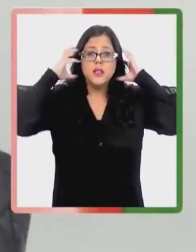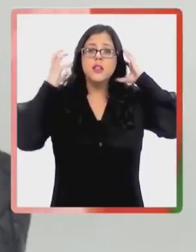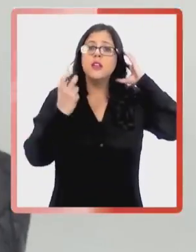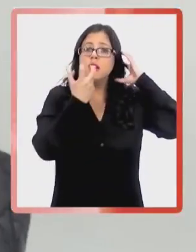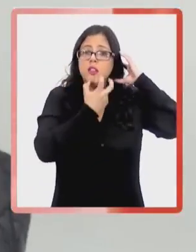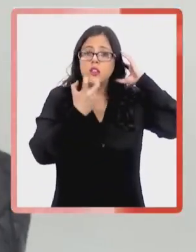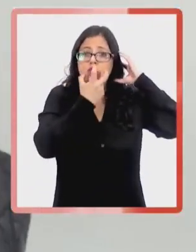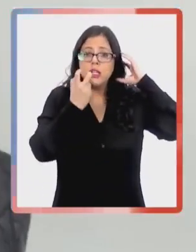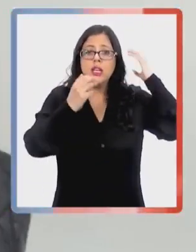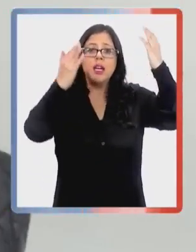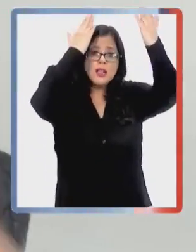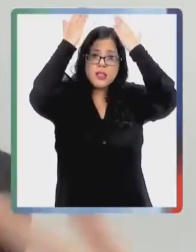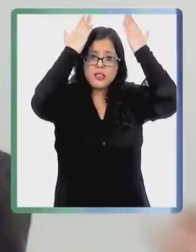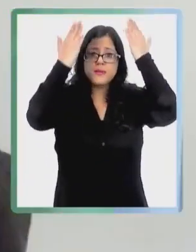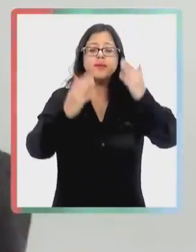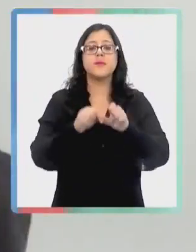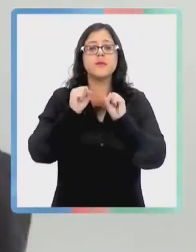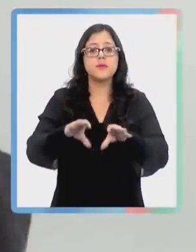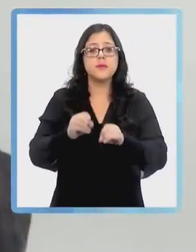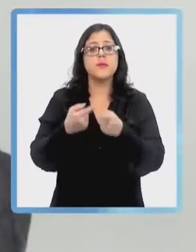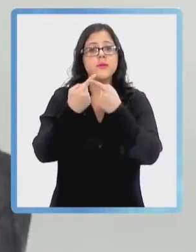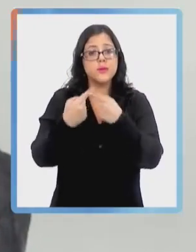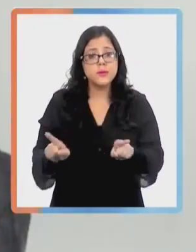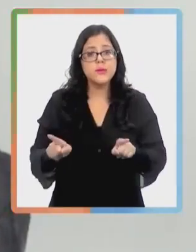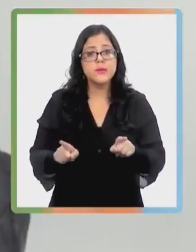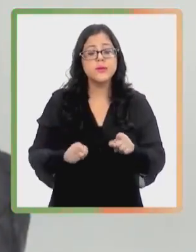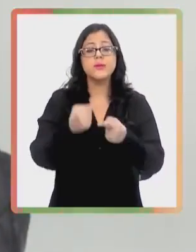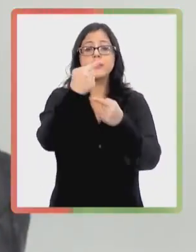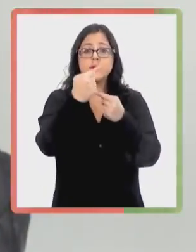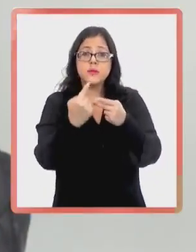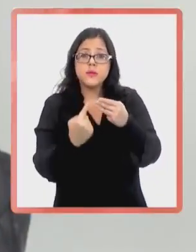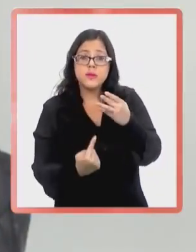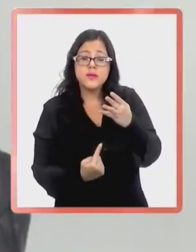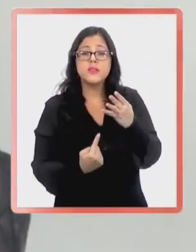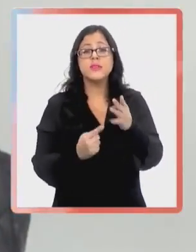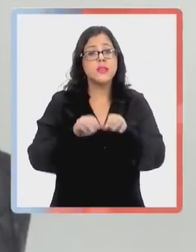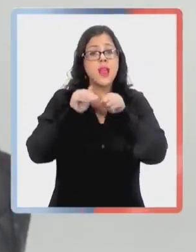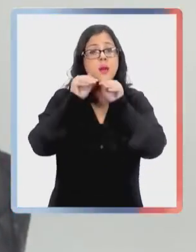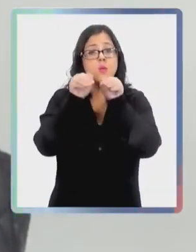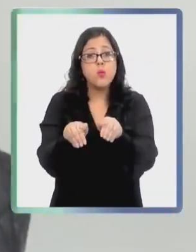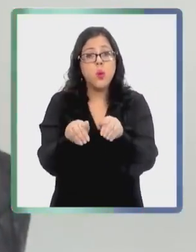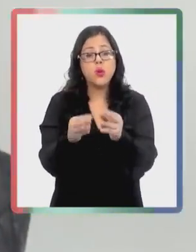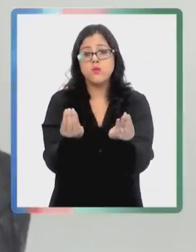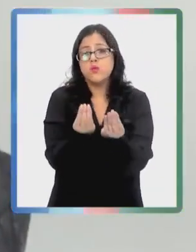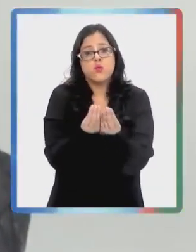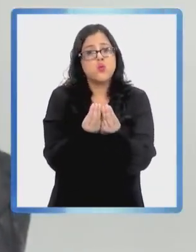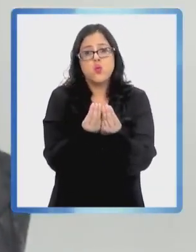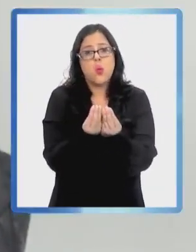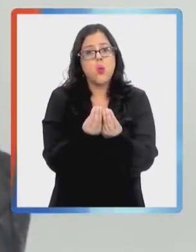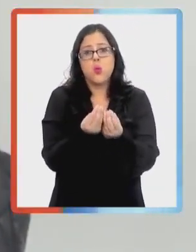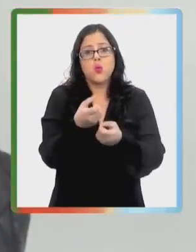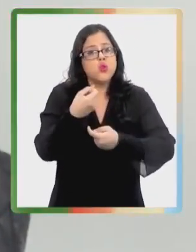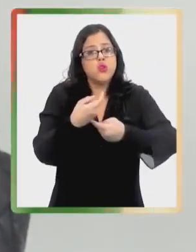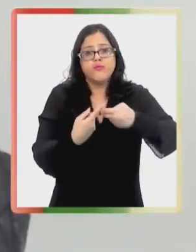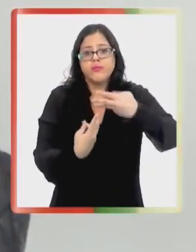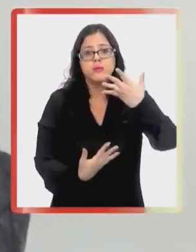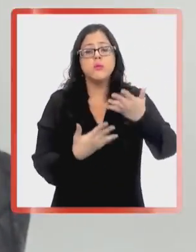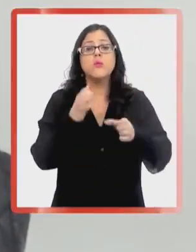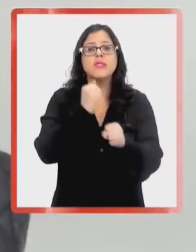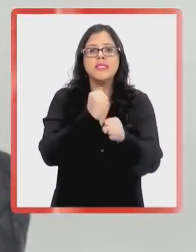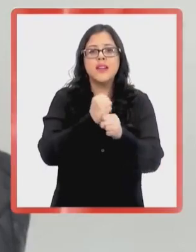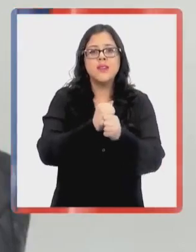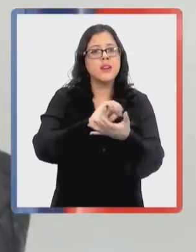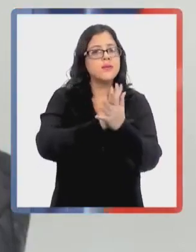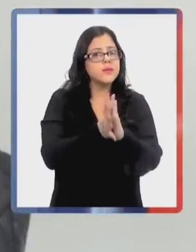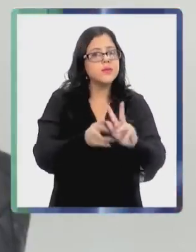después de psicología, después de educadora diferencial. La cantidad de apoyos son altísimos, porque se